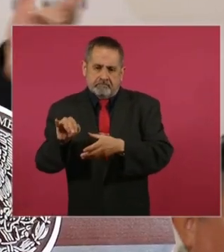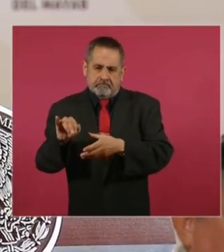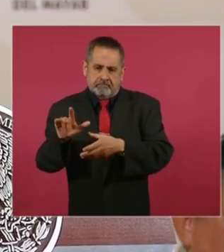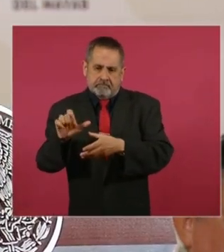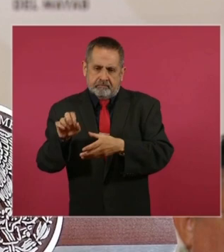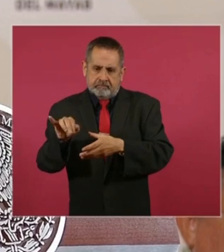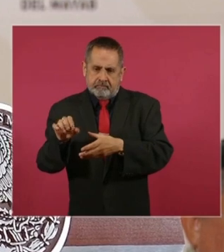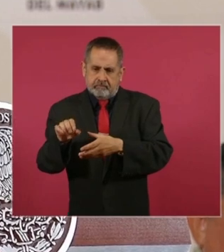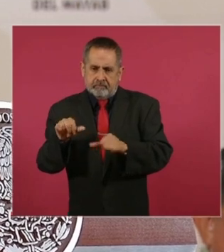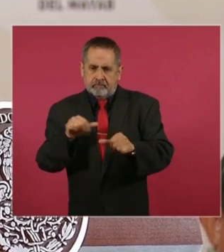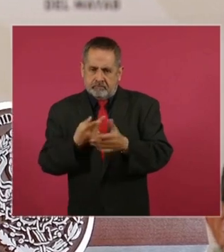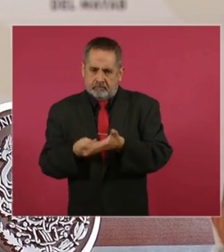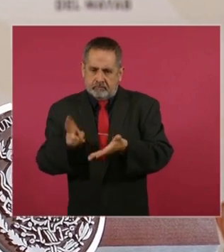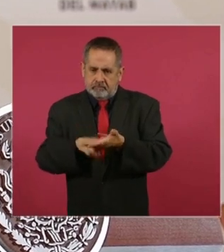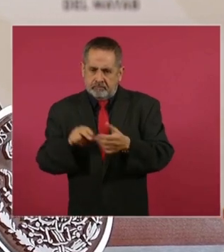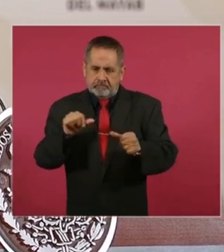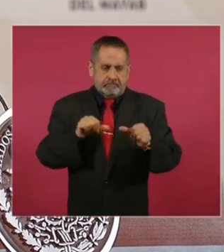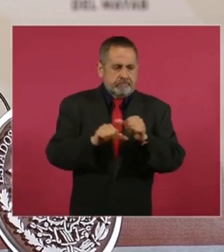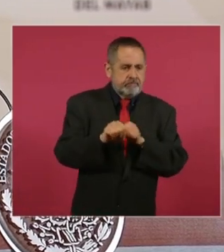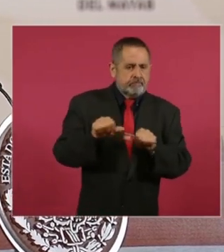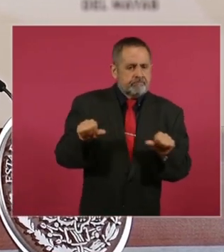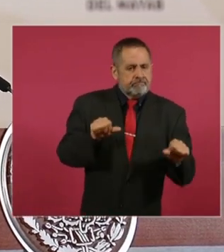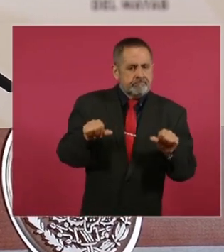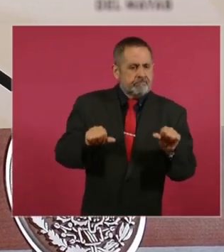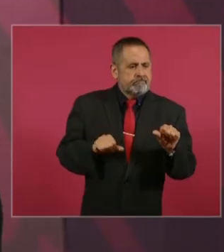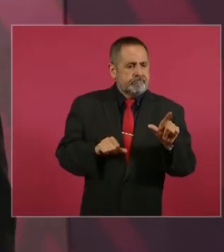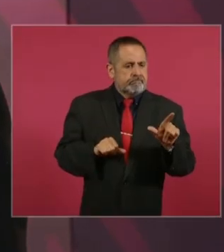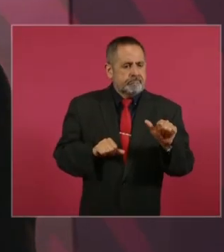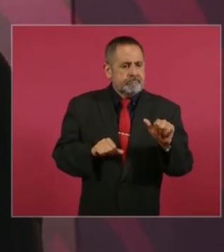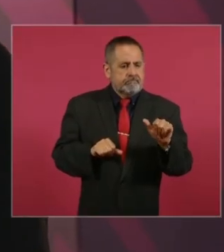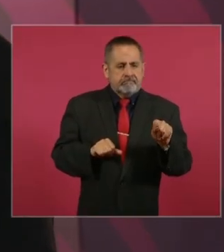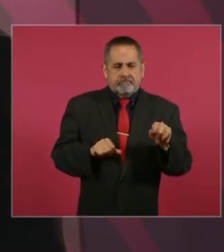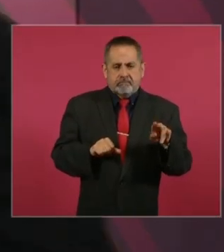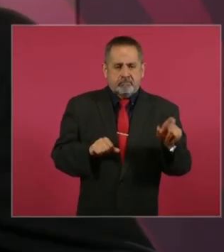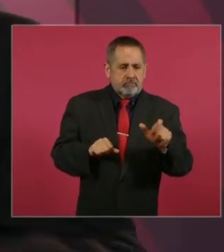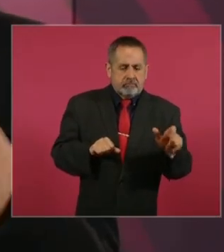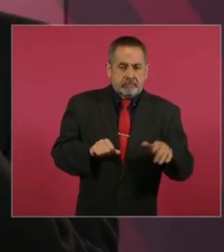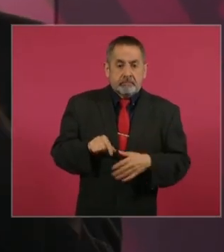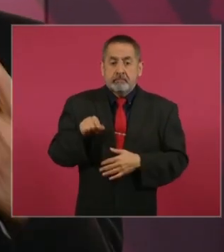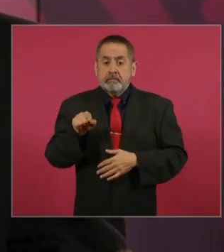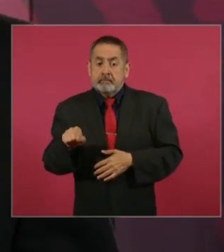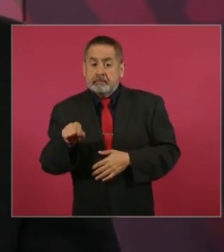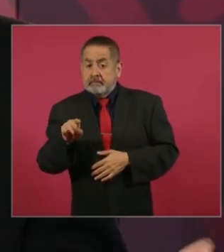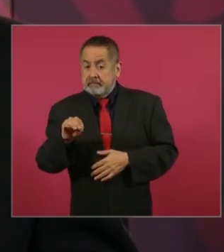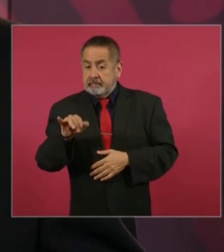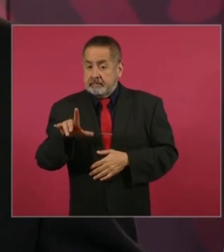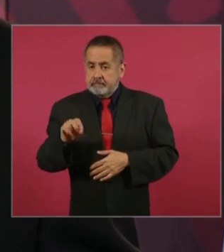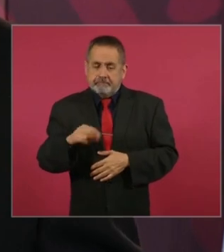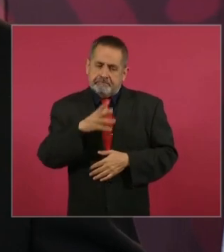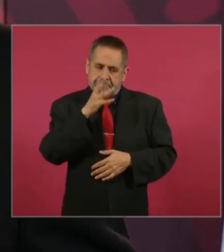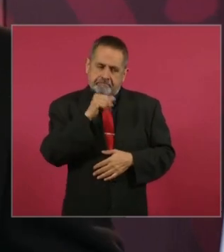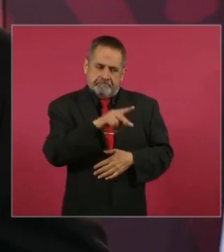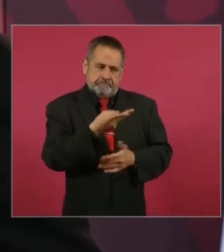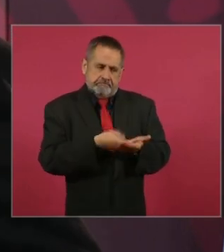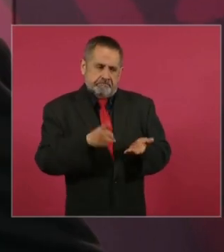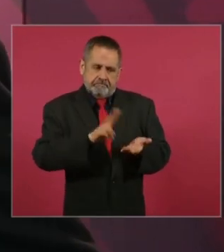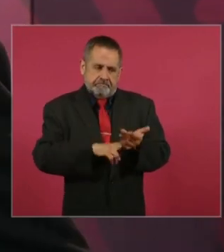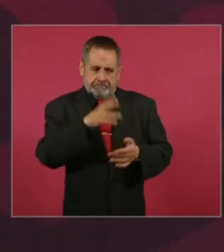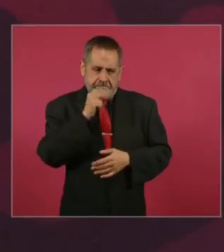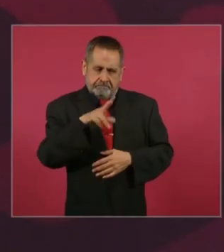Milenio y en Latinos, y los de Milenio le dijeron que no se podía eso.